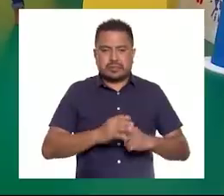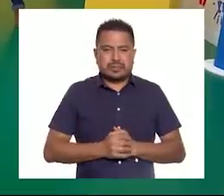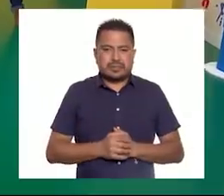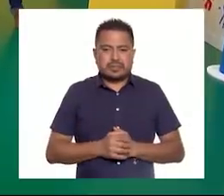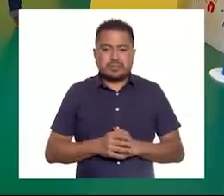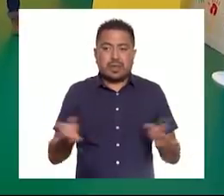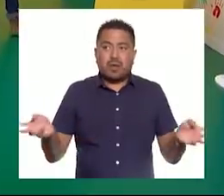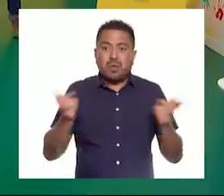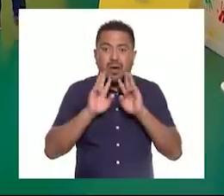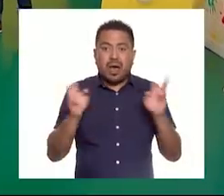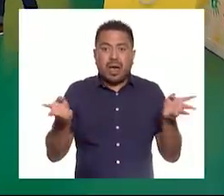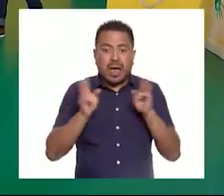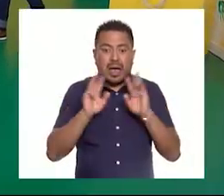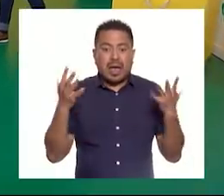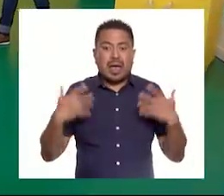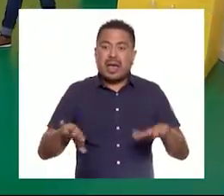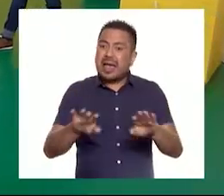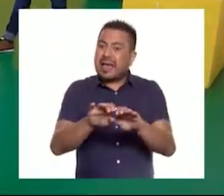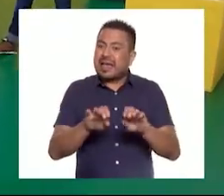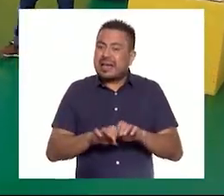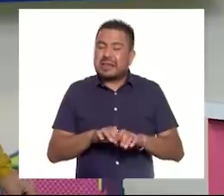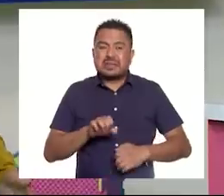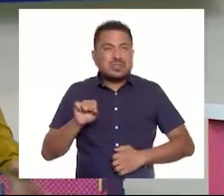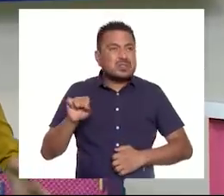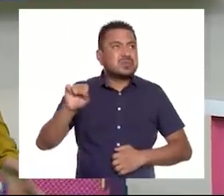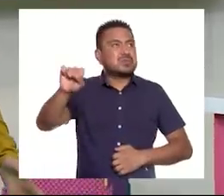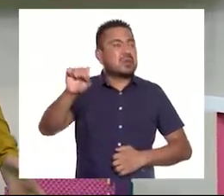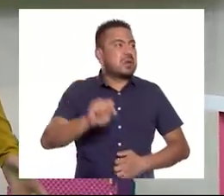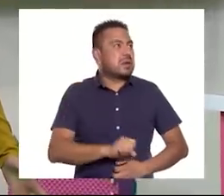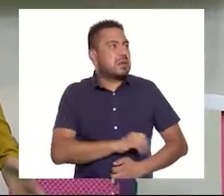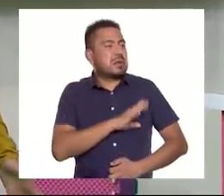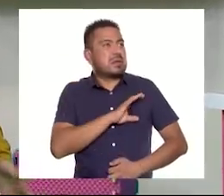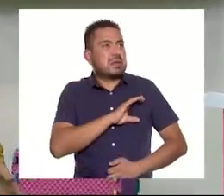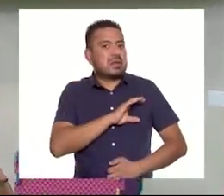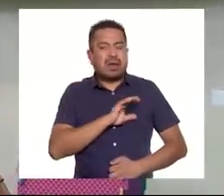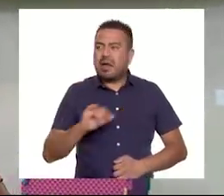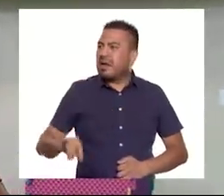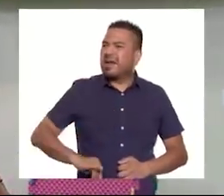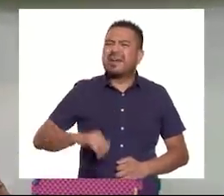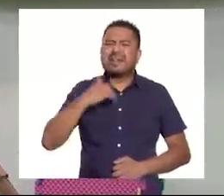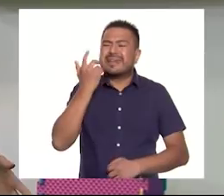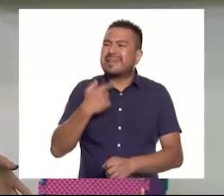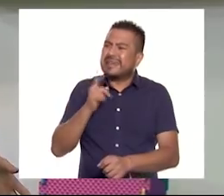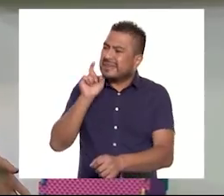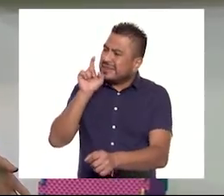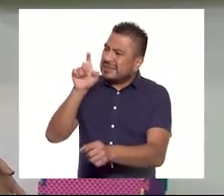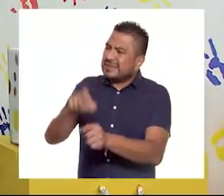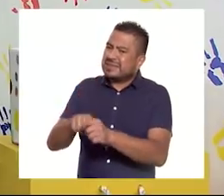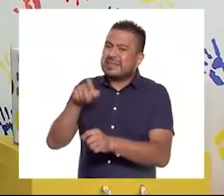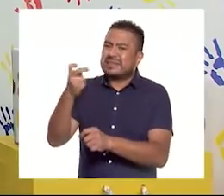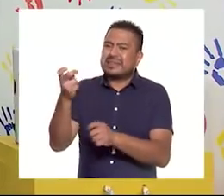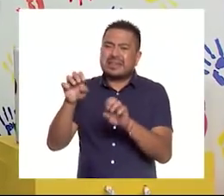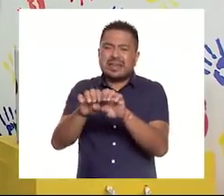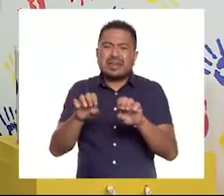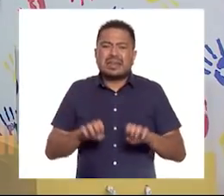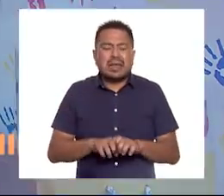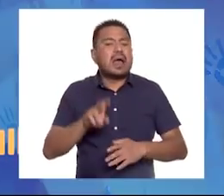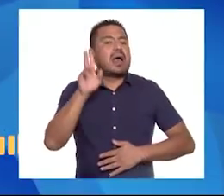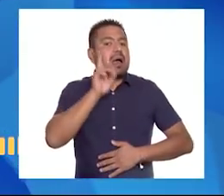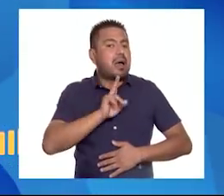¡Guau! ¡Equipo Súper Entusiasta! ¡Qué interesante! ¡Yo quiero pertenecer a ese equipo! A